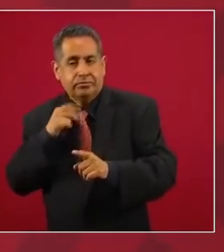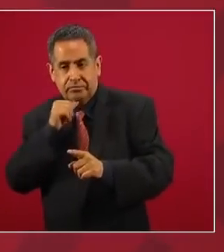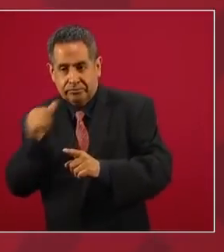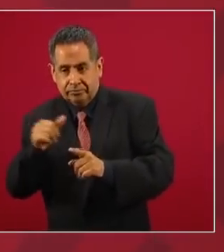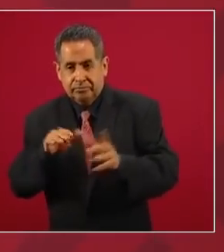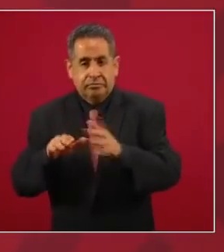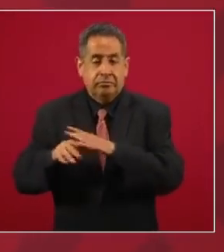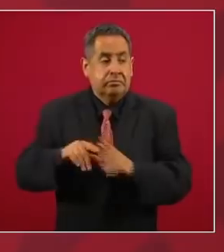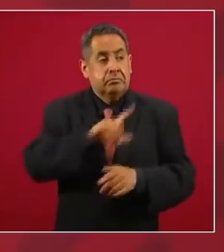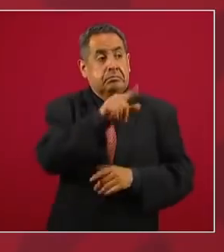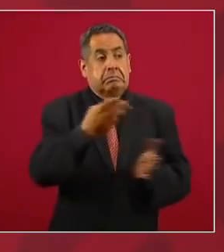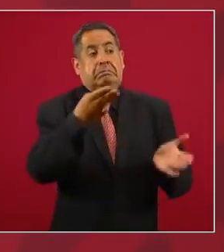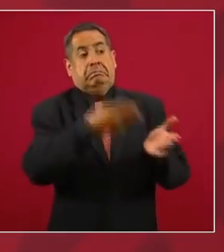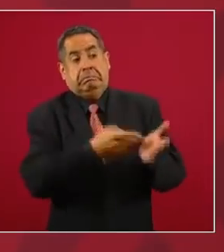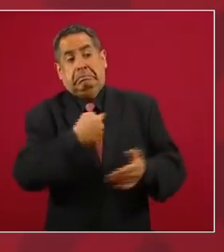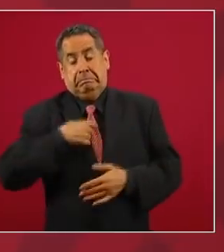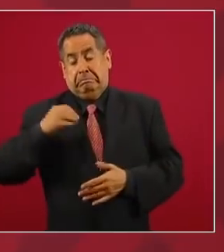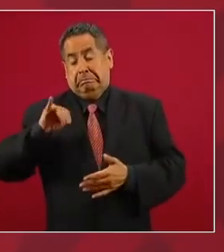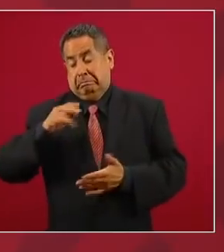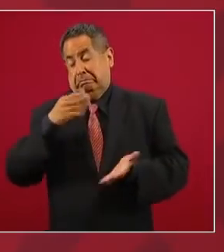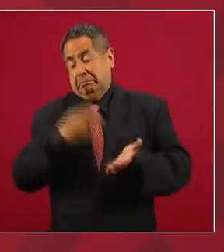no me vaya a multar el INE.